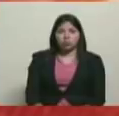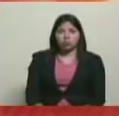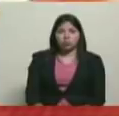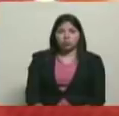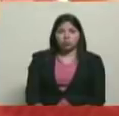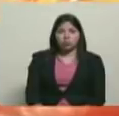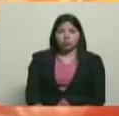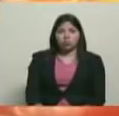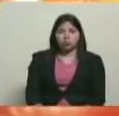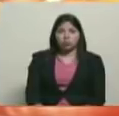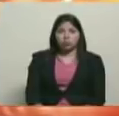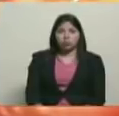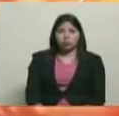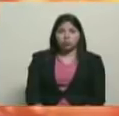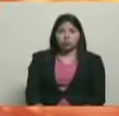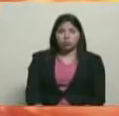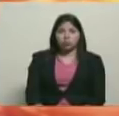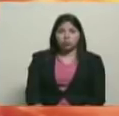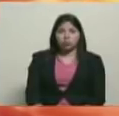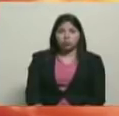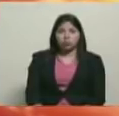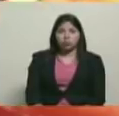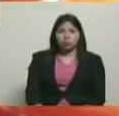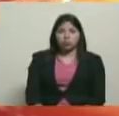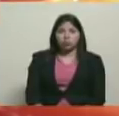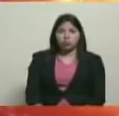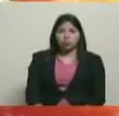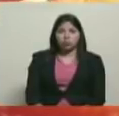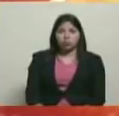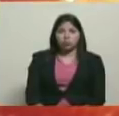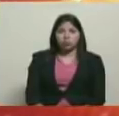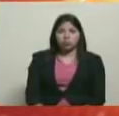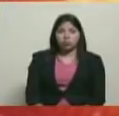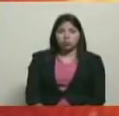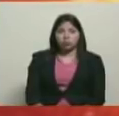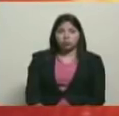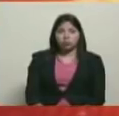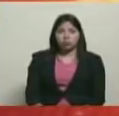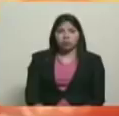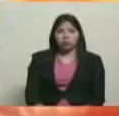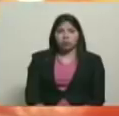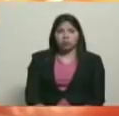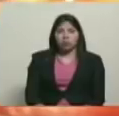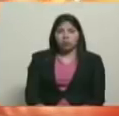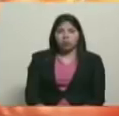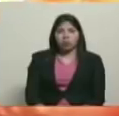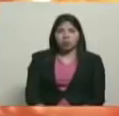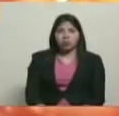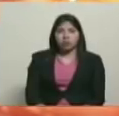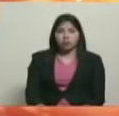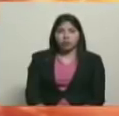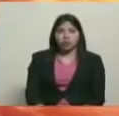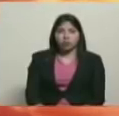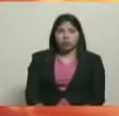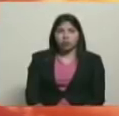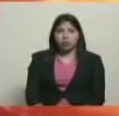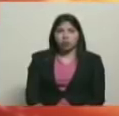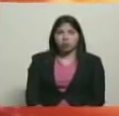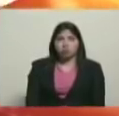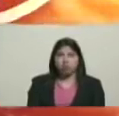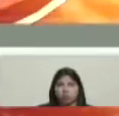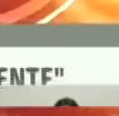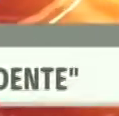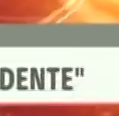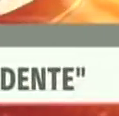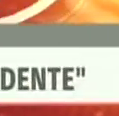la nuestra. Nosotros asumimos la nuestra. Y yo creo, pues, mira, aquí lo que va a demostrarse ante todo es que nuestro pueblo está cada día más unido.